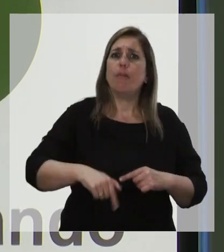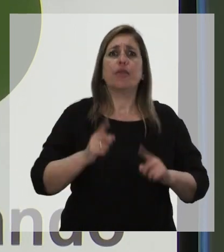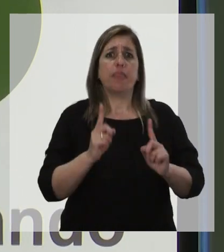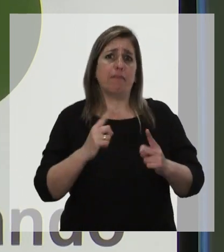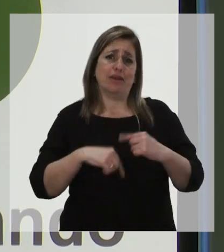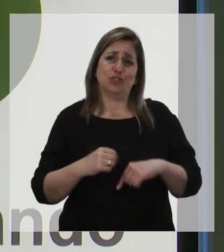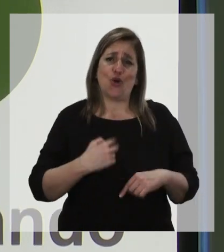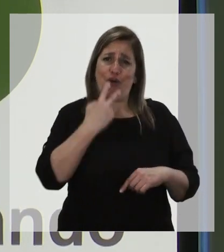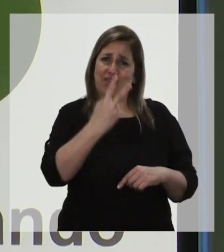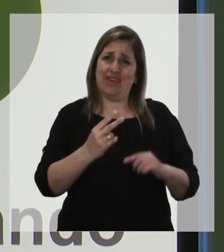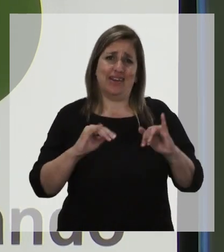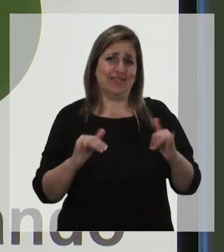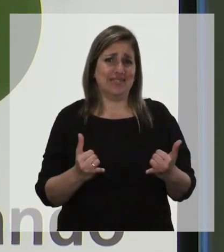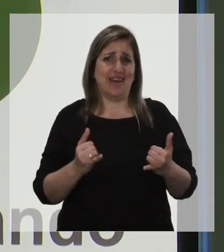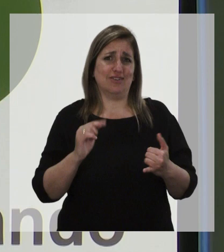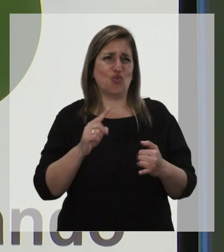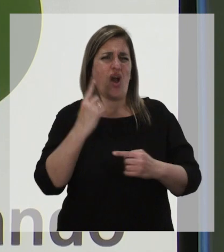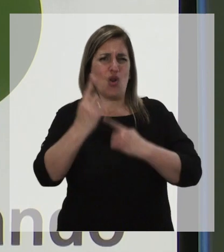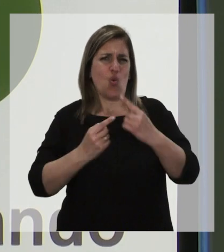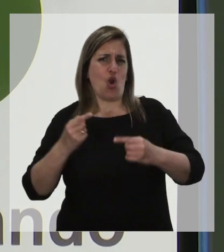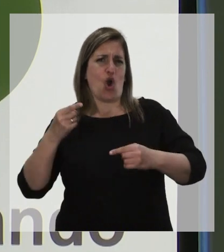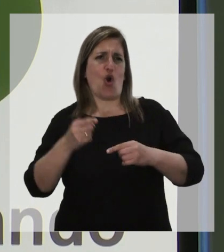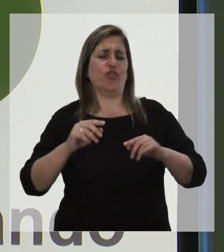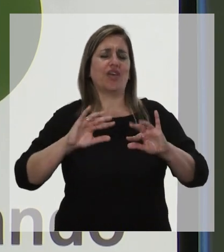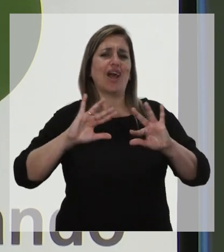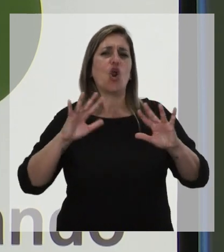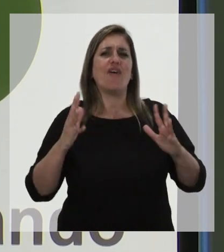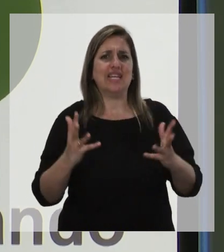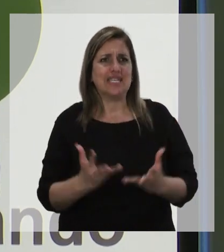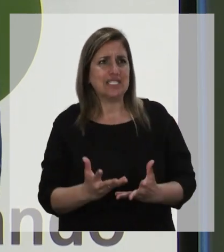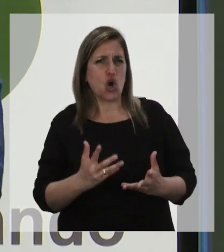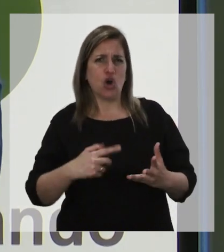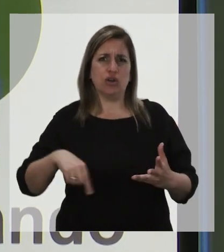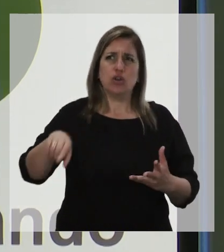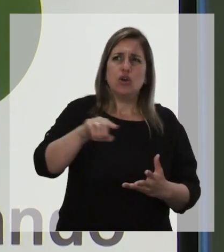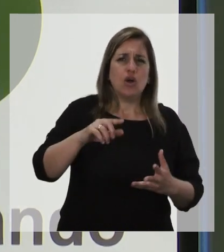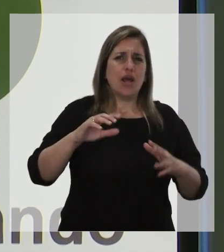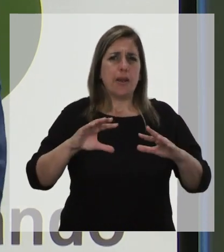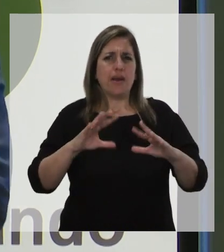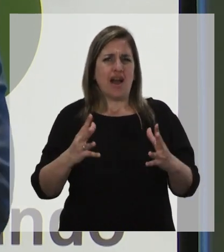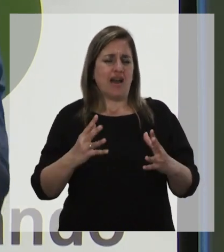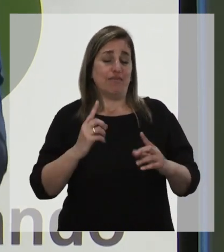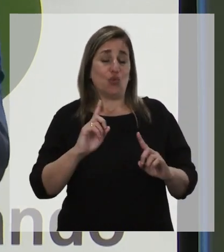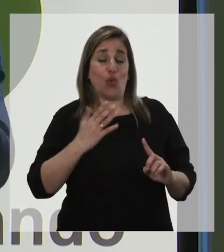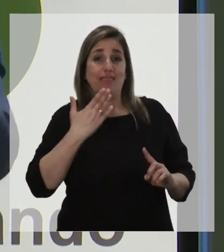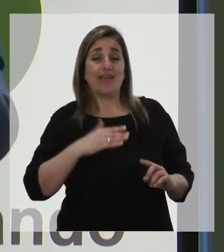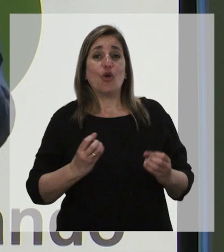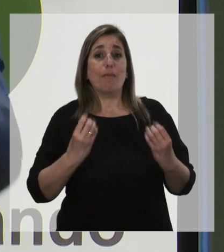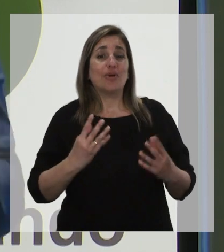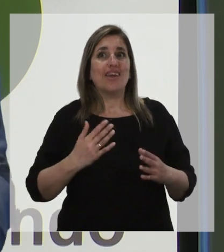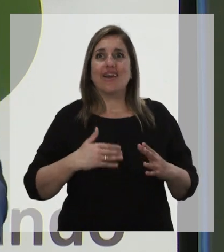la globalización, yo cuando veía manifestaciones anti-globalización no las entendía. Yo creo que el gran